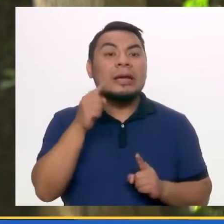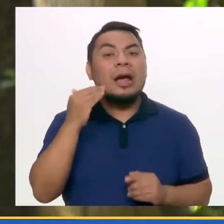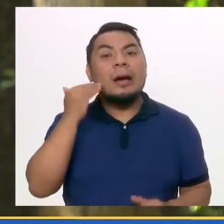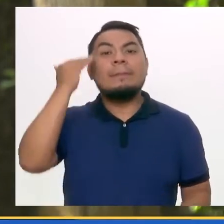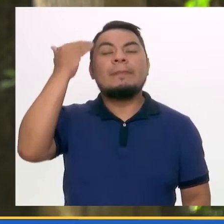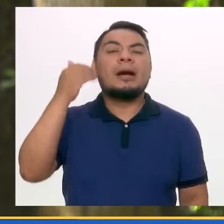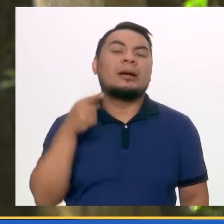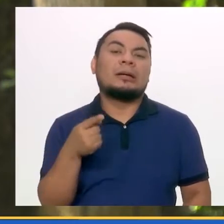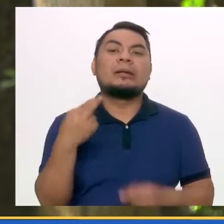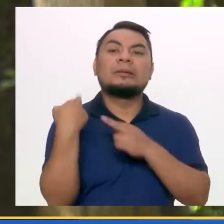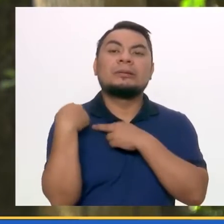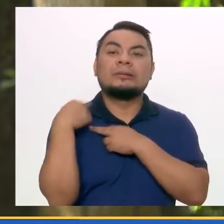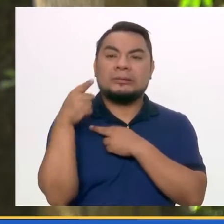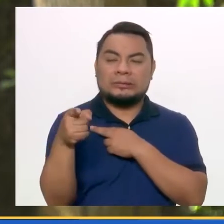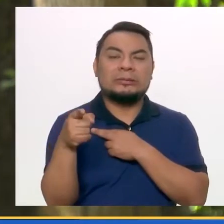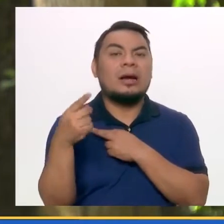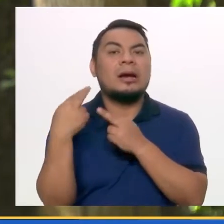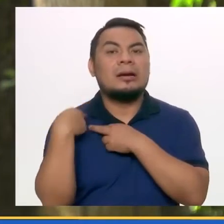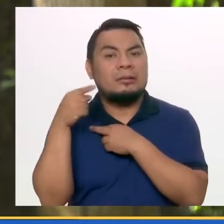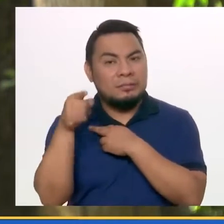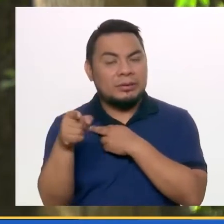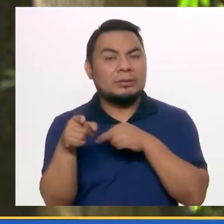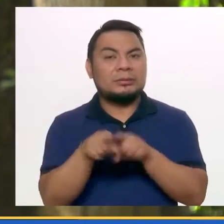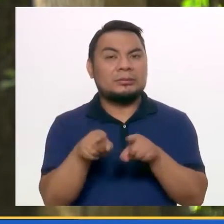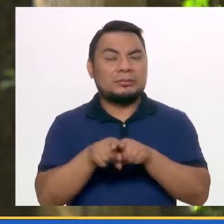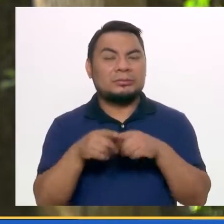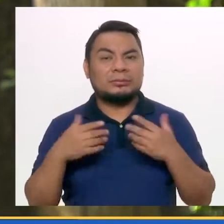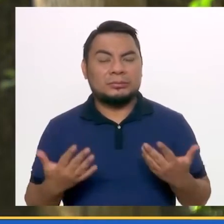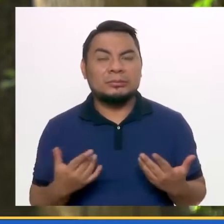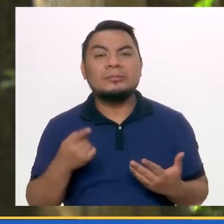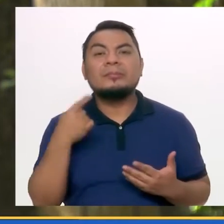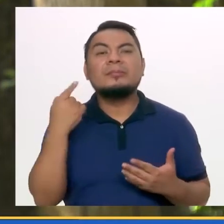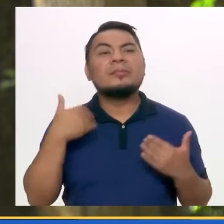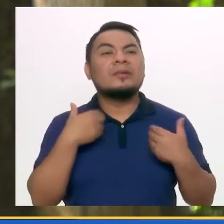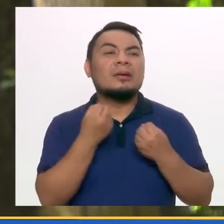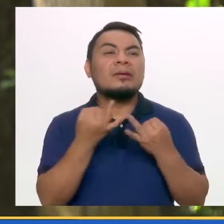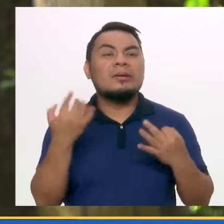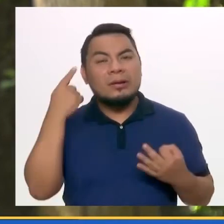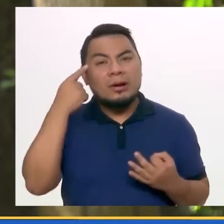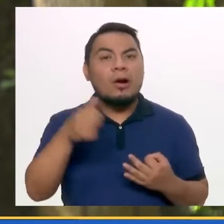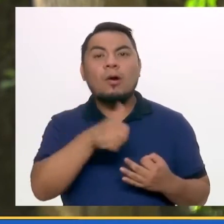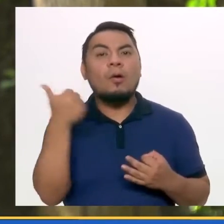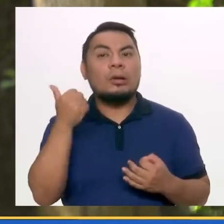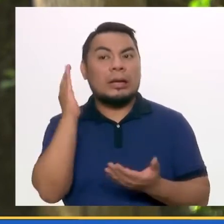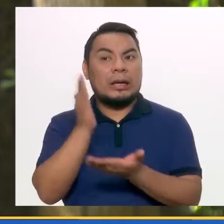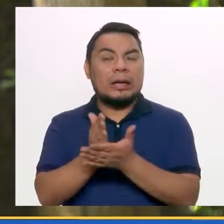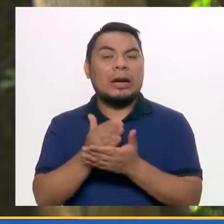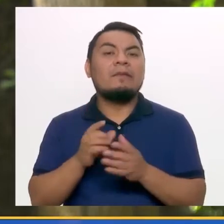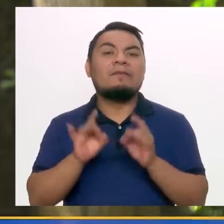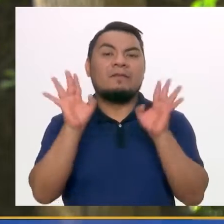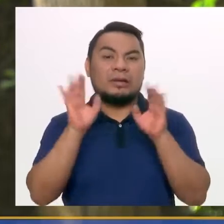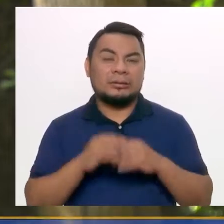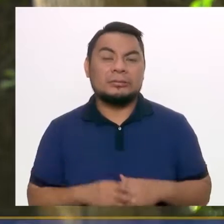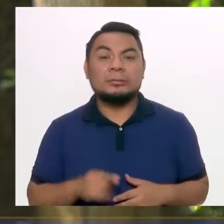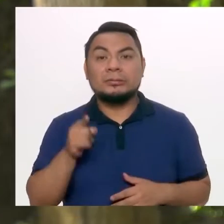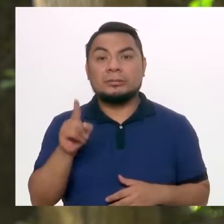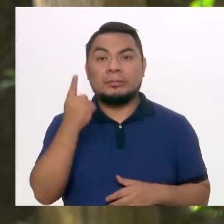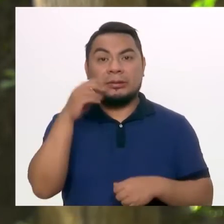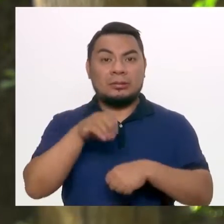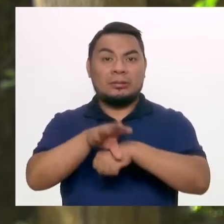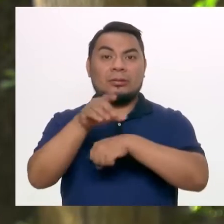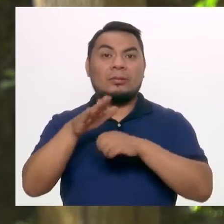responsable de sus acciones de otra manera y la intervención tendrá otro carácter. Y la primera